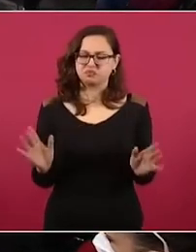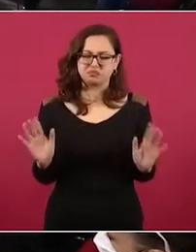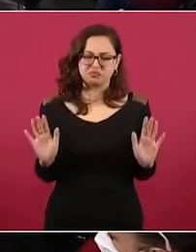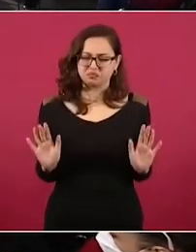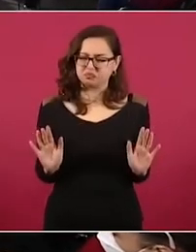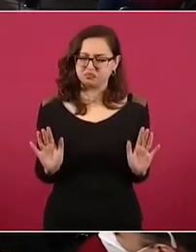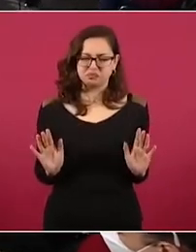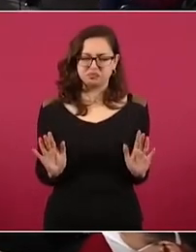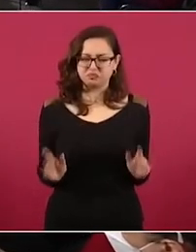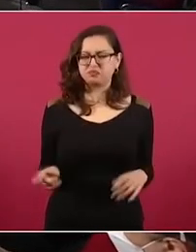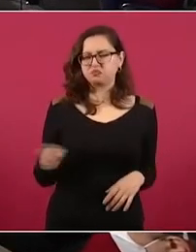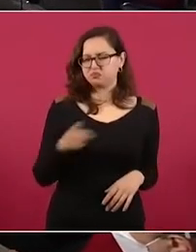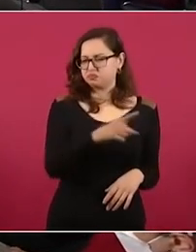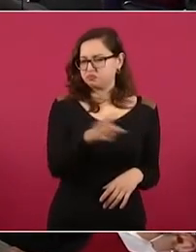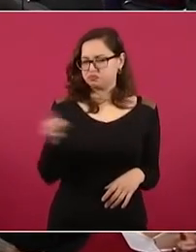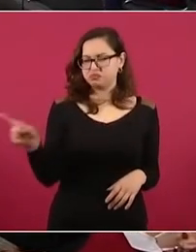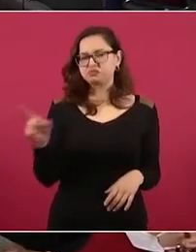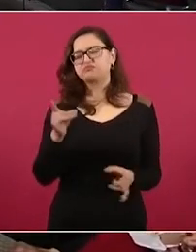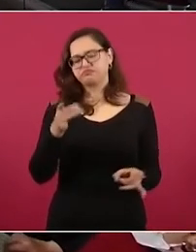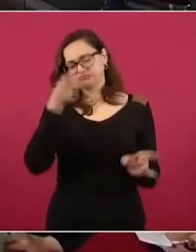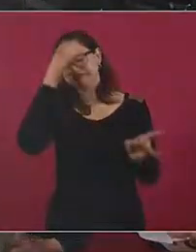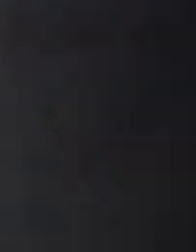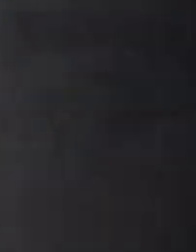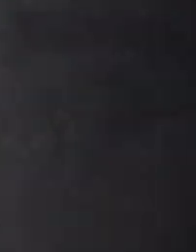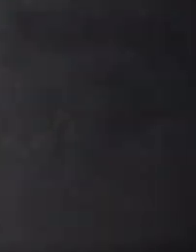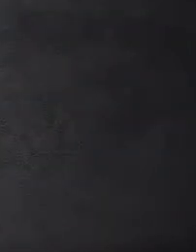conscientes, muy despiertos. Ya la gente…